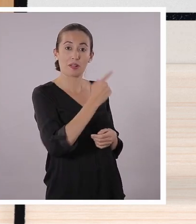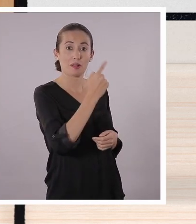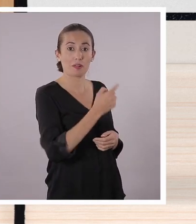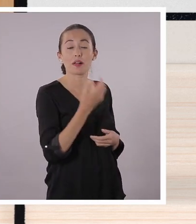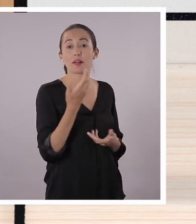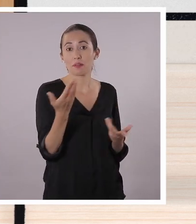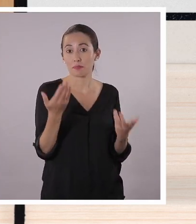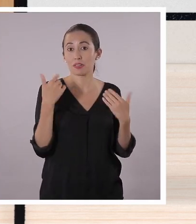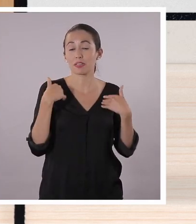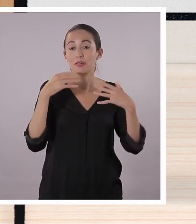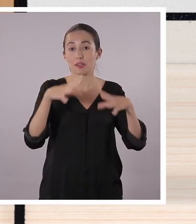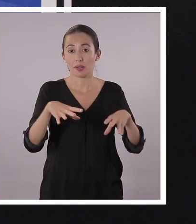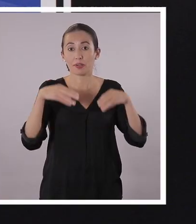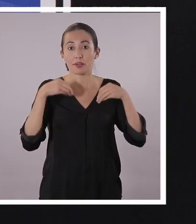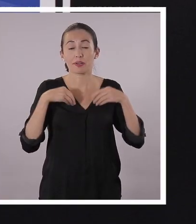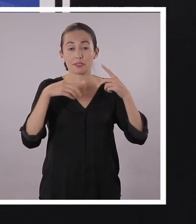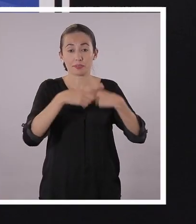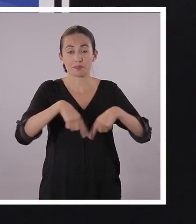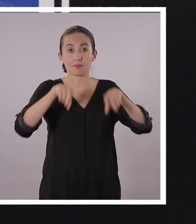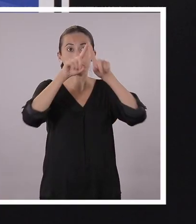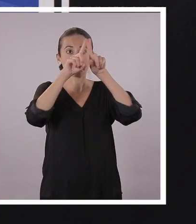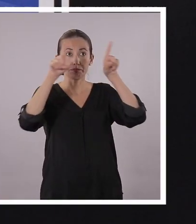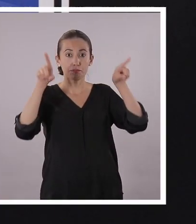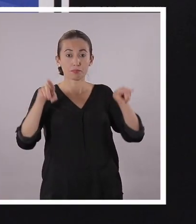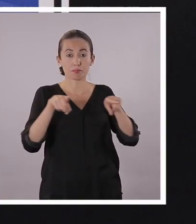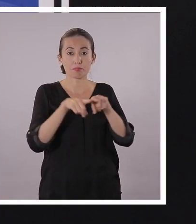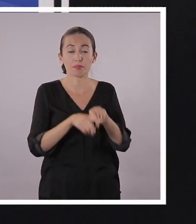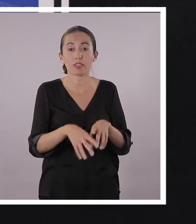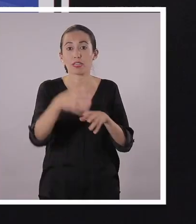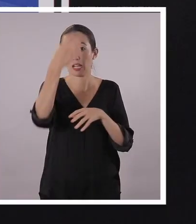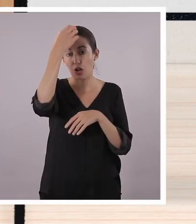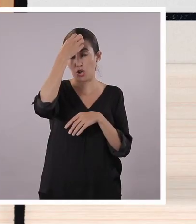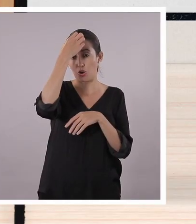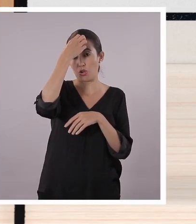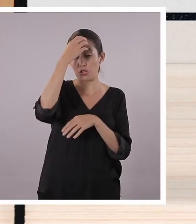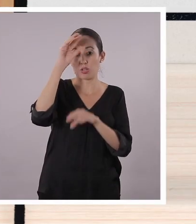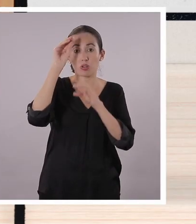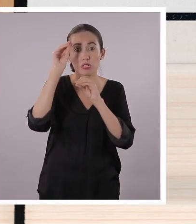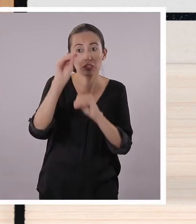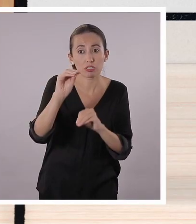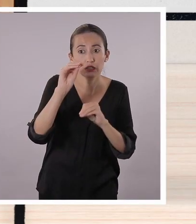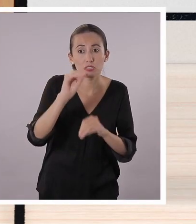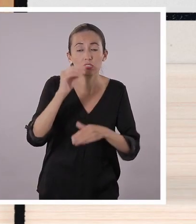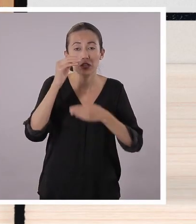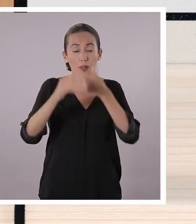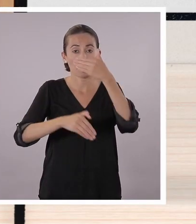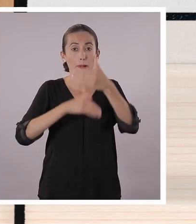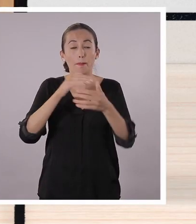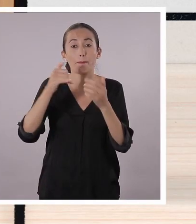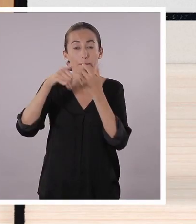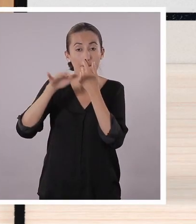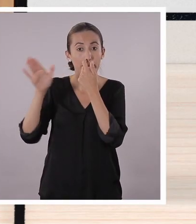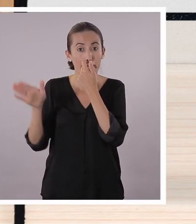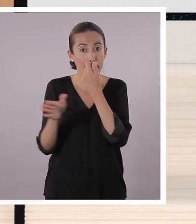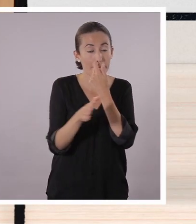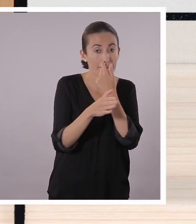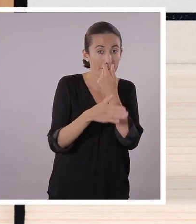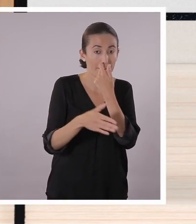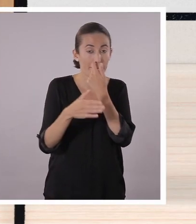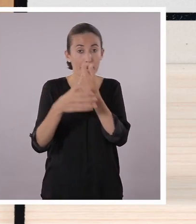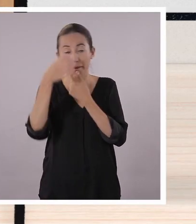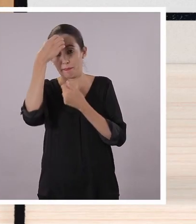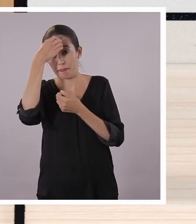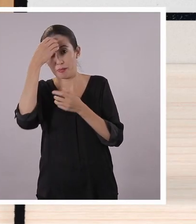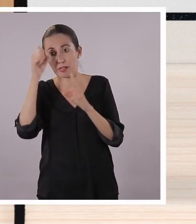Aprender la Tele y este formato corresponden con lo que se conoce como Televisión Educativa. Y consiste en crear contenidos